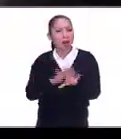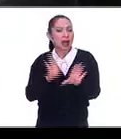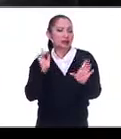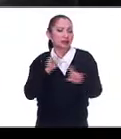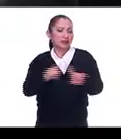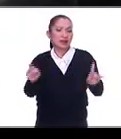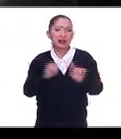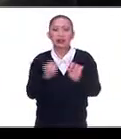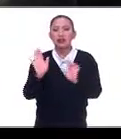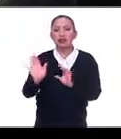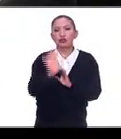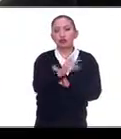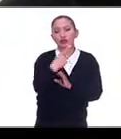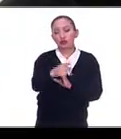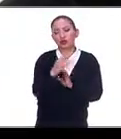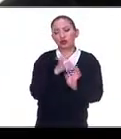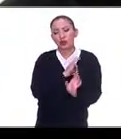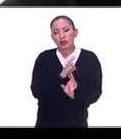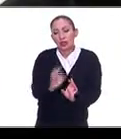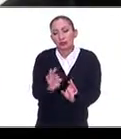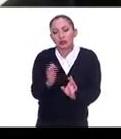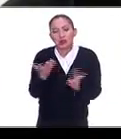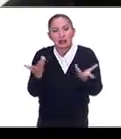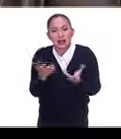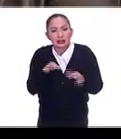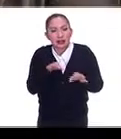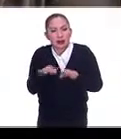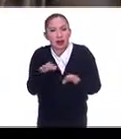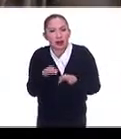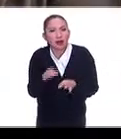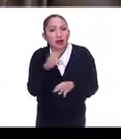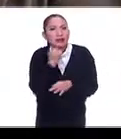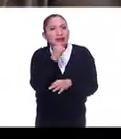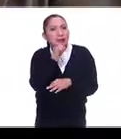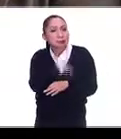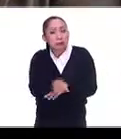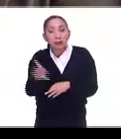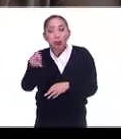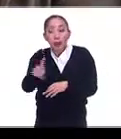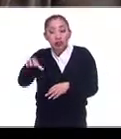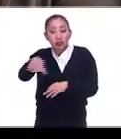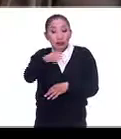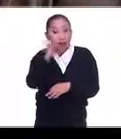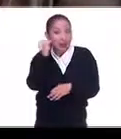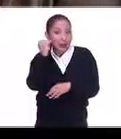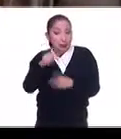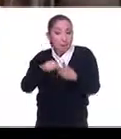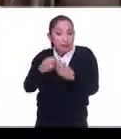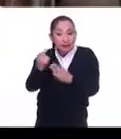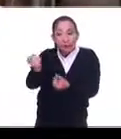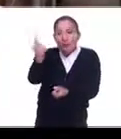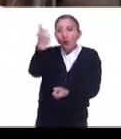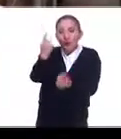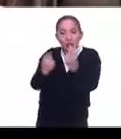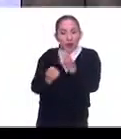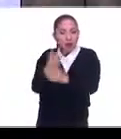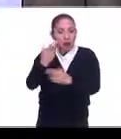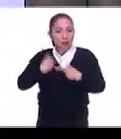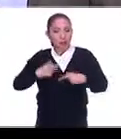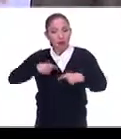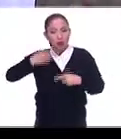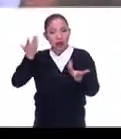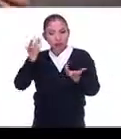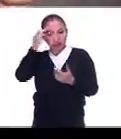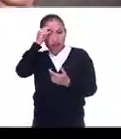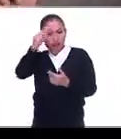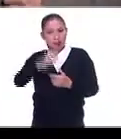más dentro de nuestras posibilidades. Y también que de los pueblos indígenas surjan estos filósofos. Sí, por